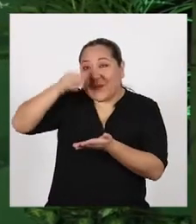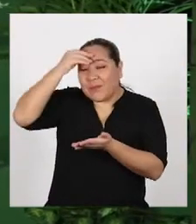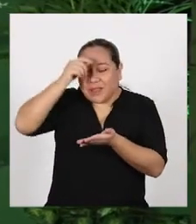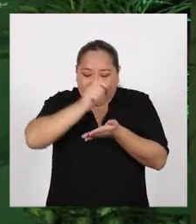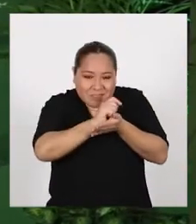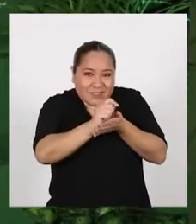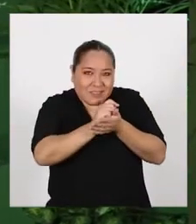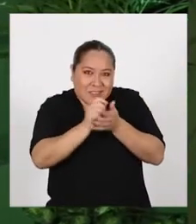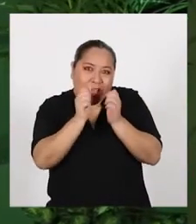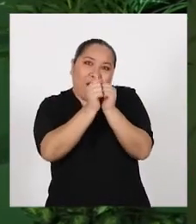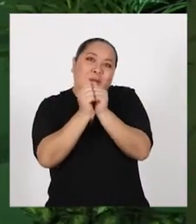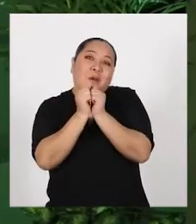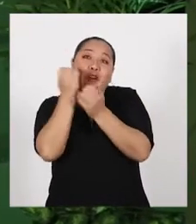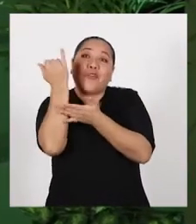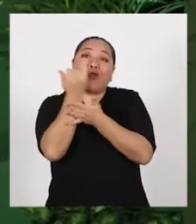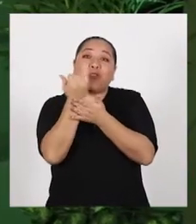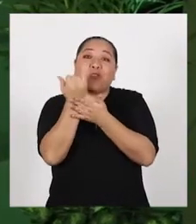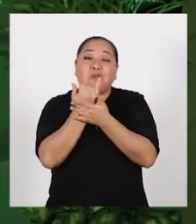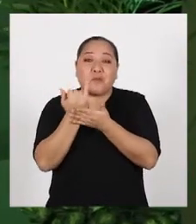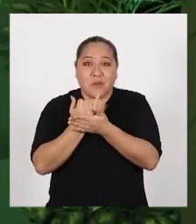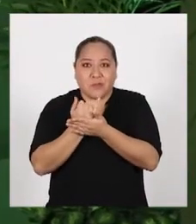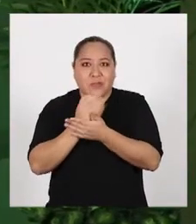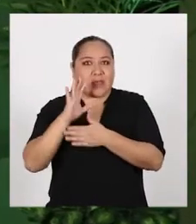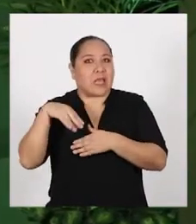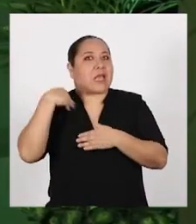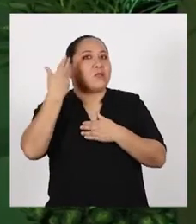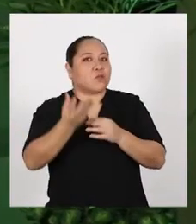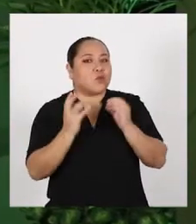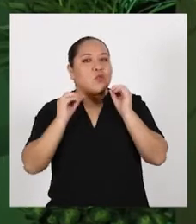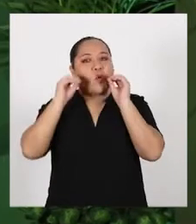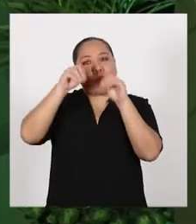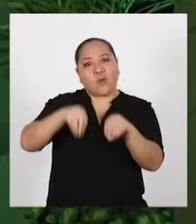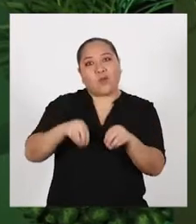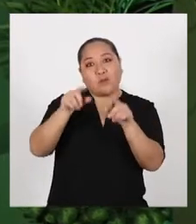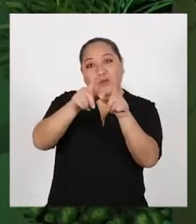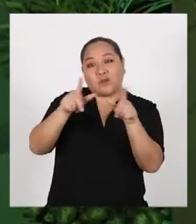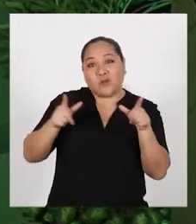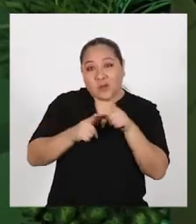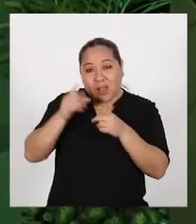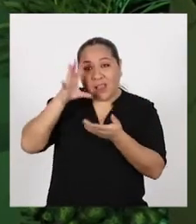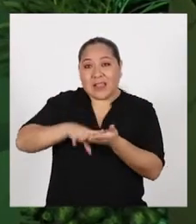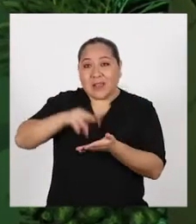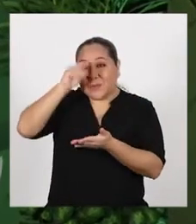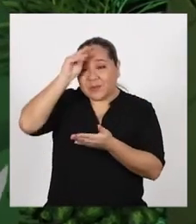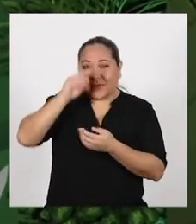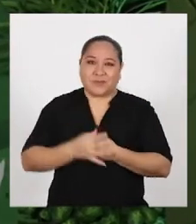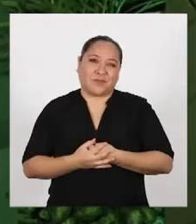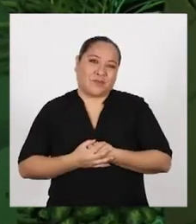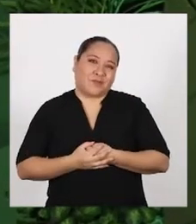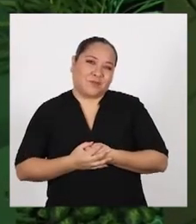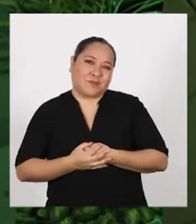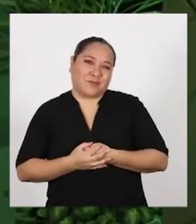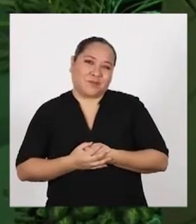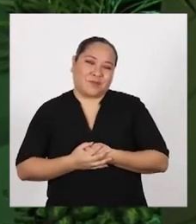aprendido y acompáñenlo con dibujos Luego lo ubican en su espacio de aprendizajes